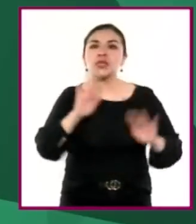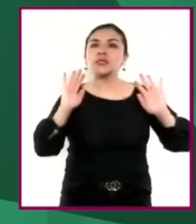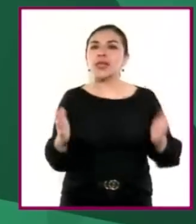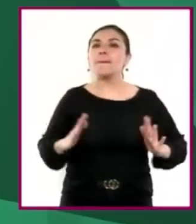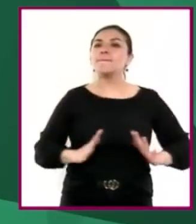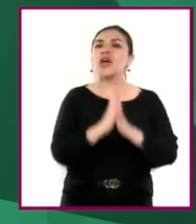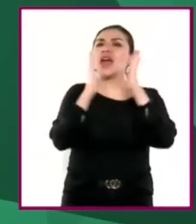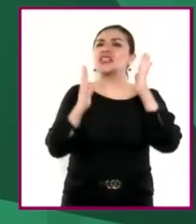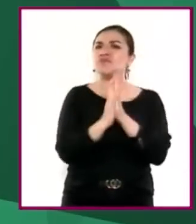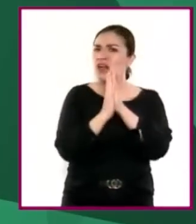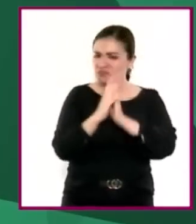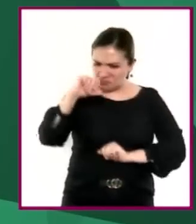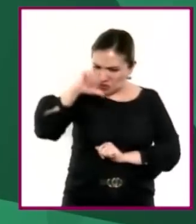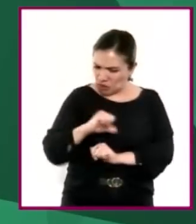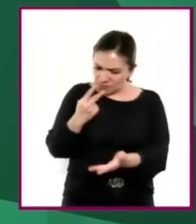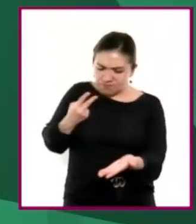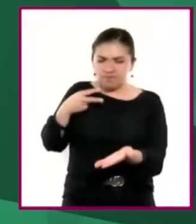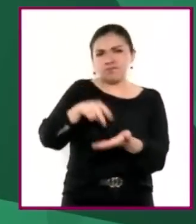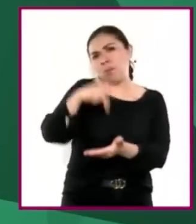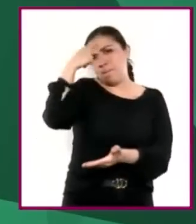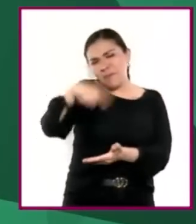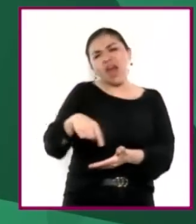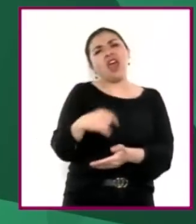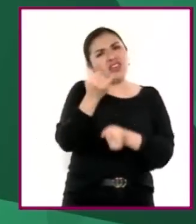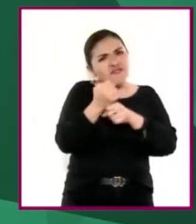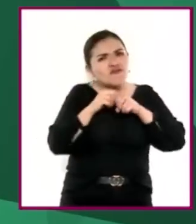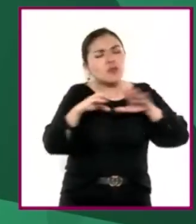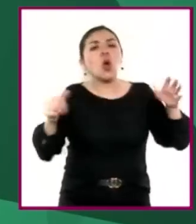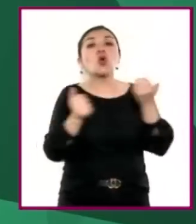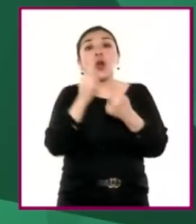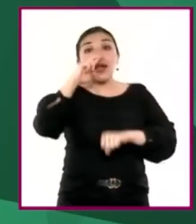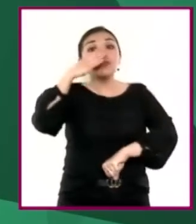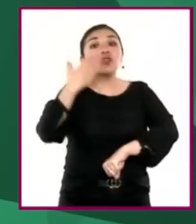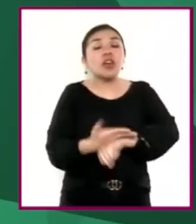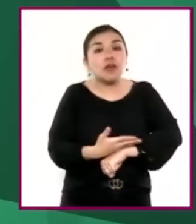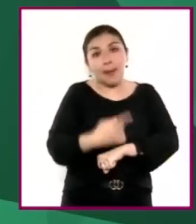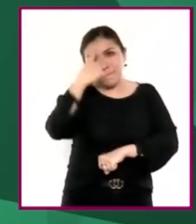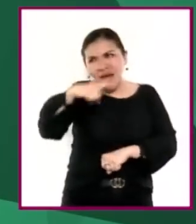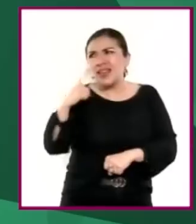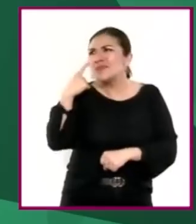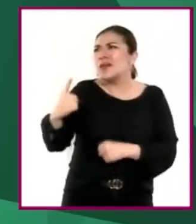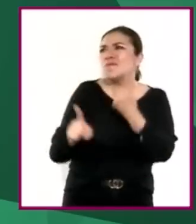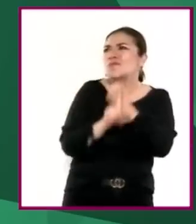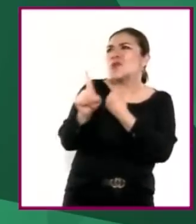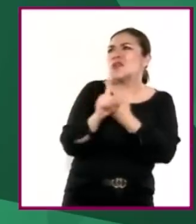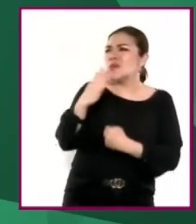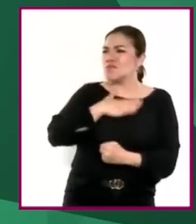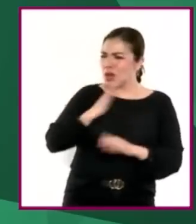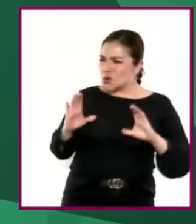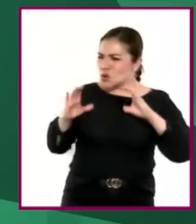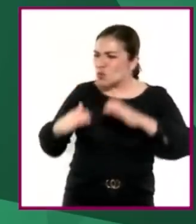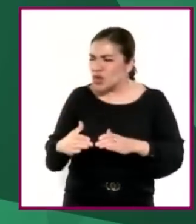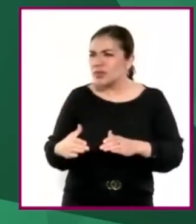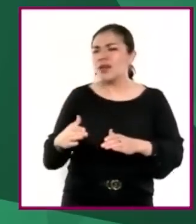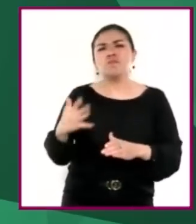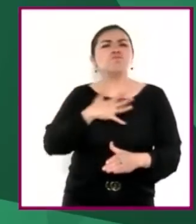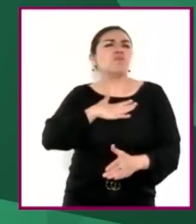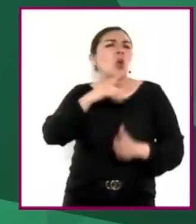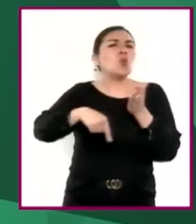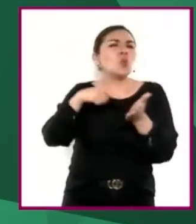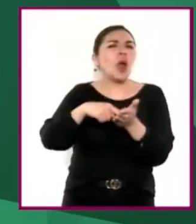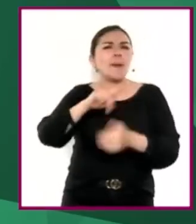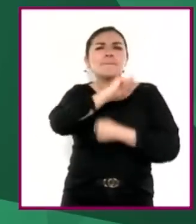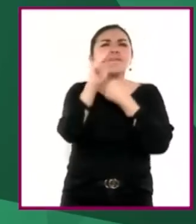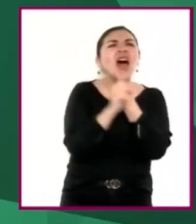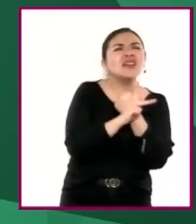condiciones de participar activa, informada y responsablemente en los asuntos y problemáticas de su comunidad, de su